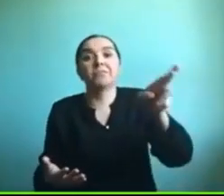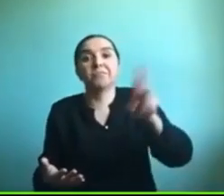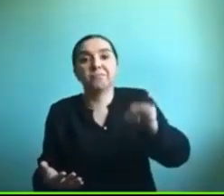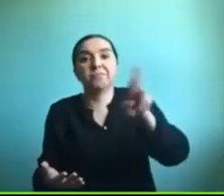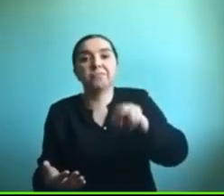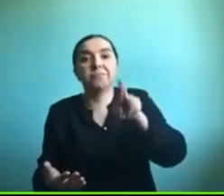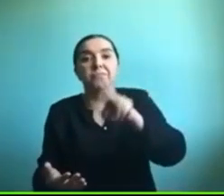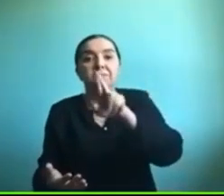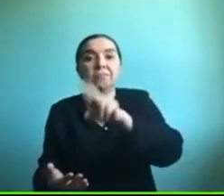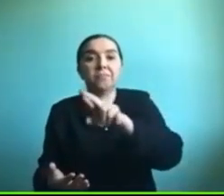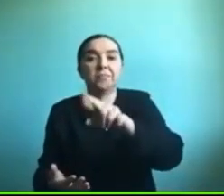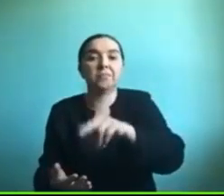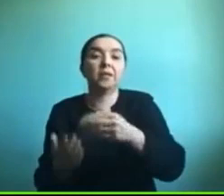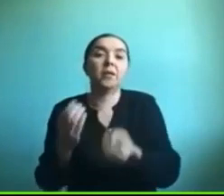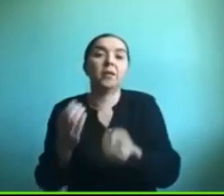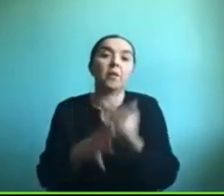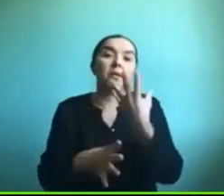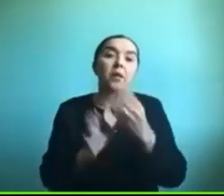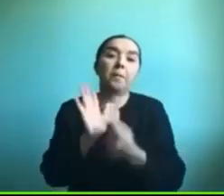presentación